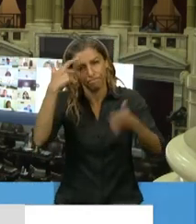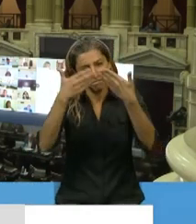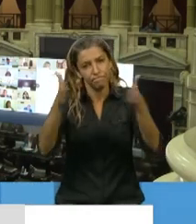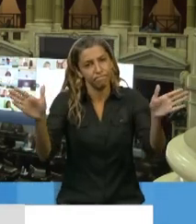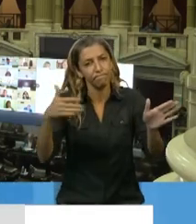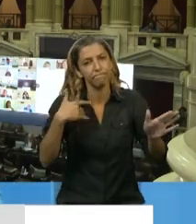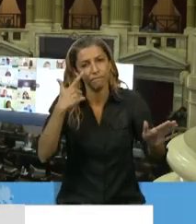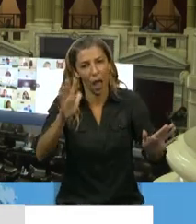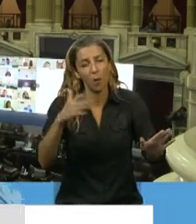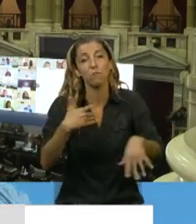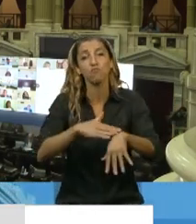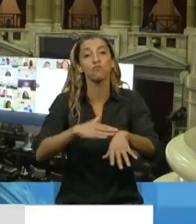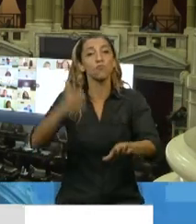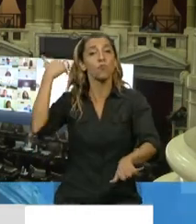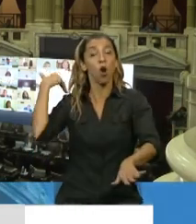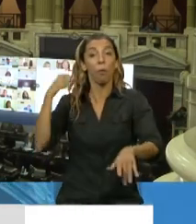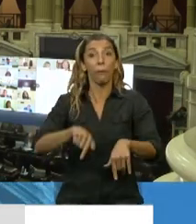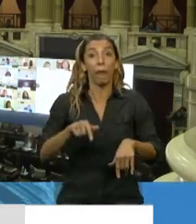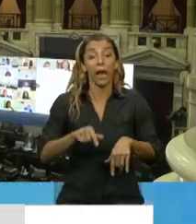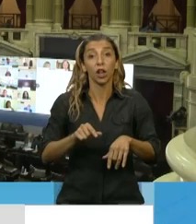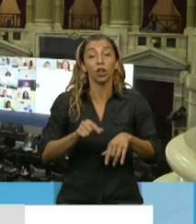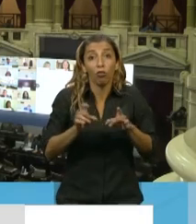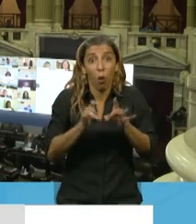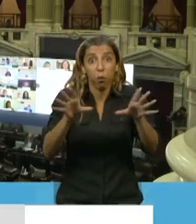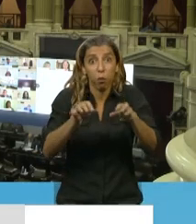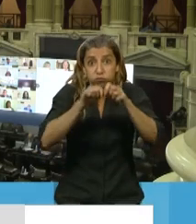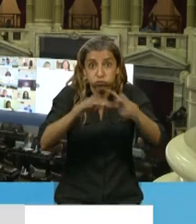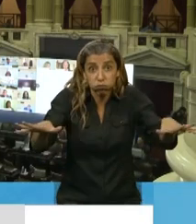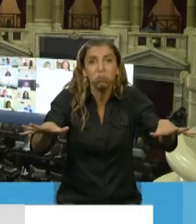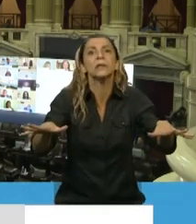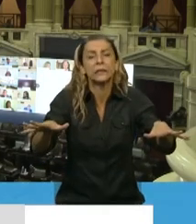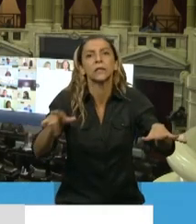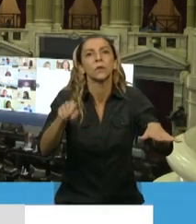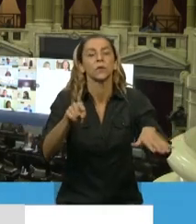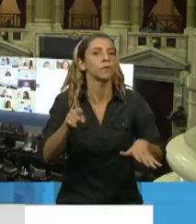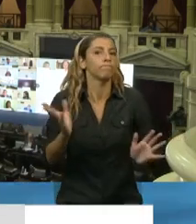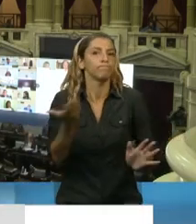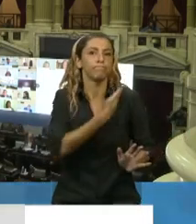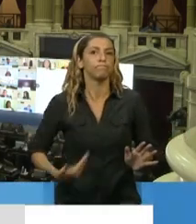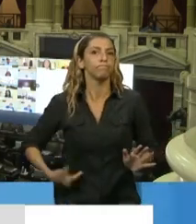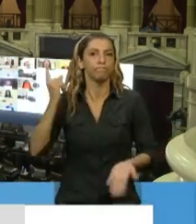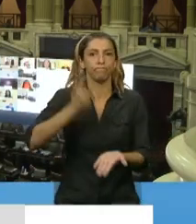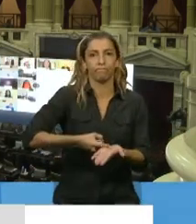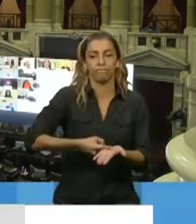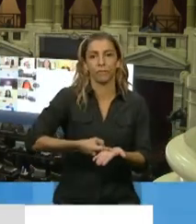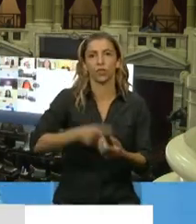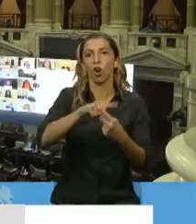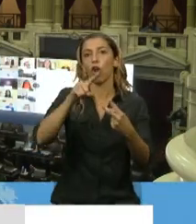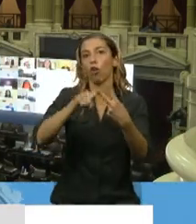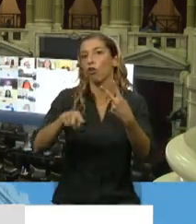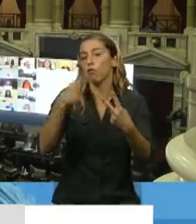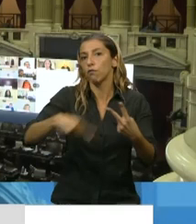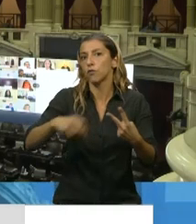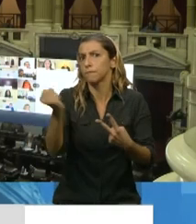enfrentó esta pandemia. El gobierno, nuestro gobierno, nuestro presidente, definió dos cosas centrales. Dos definiciones